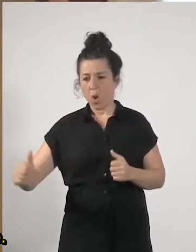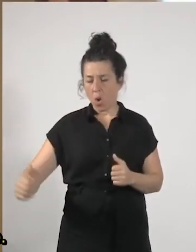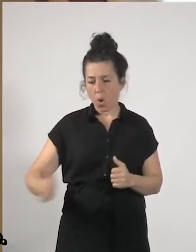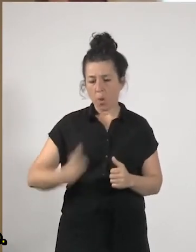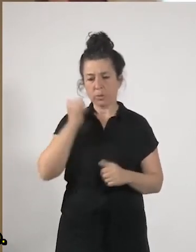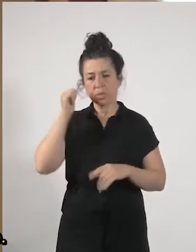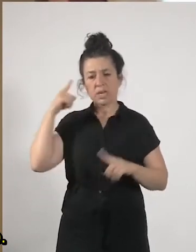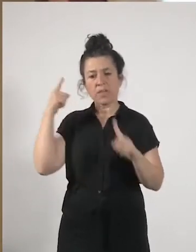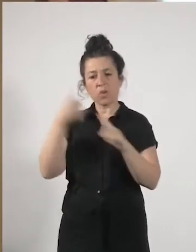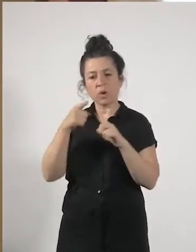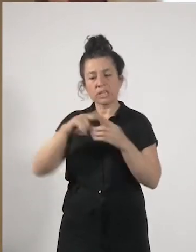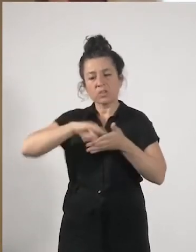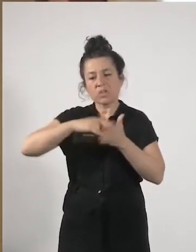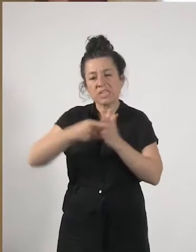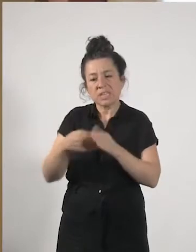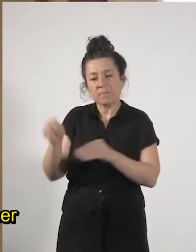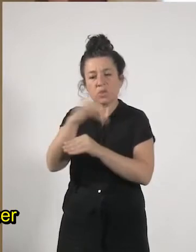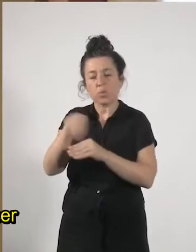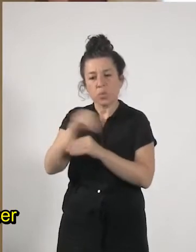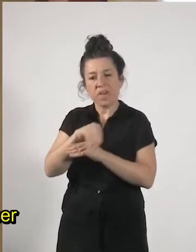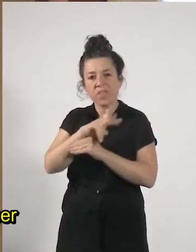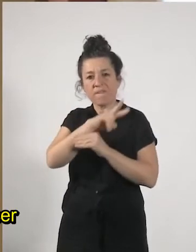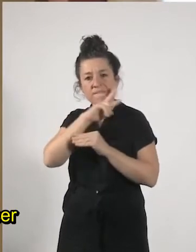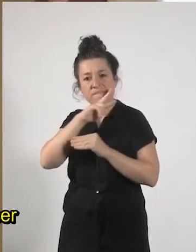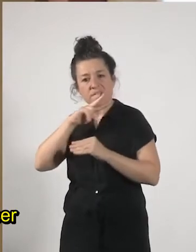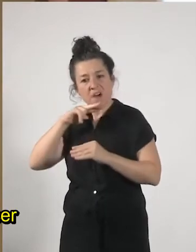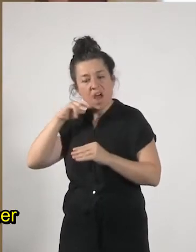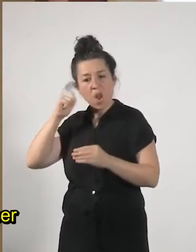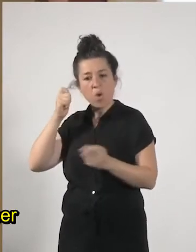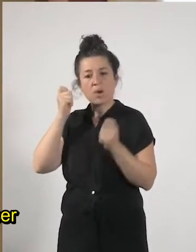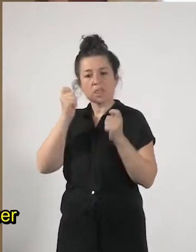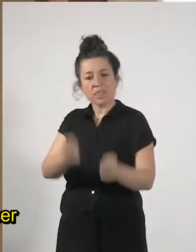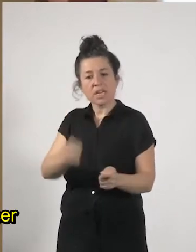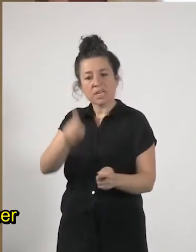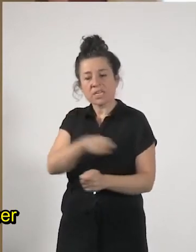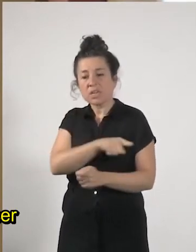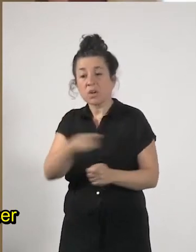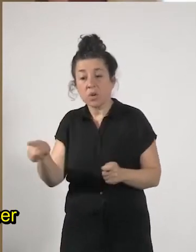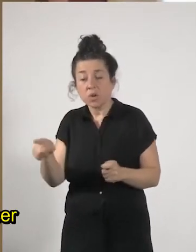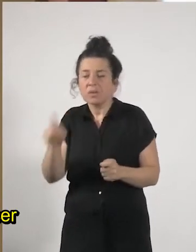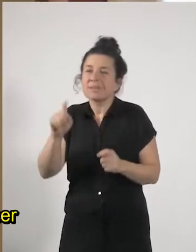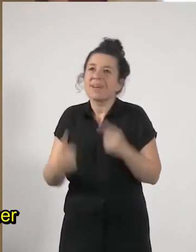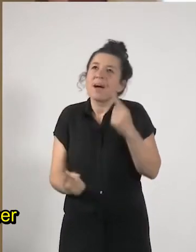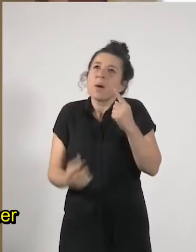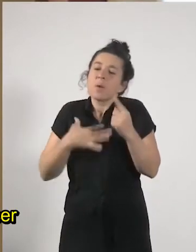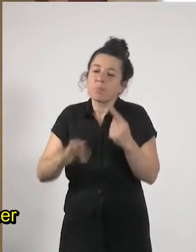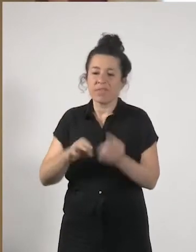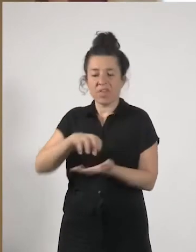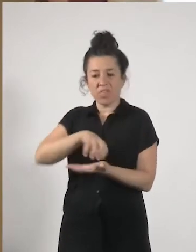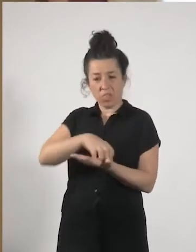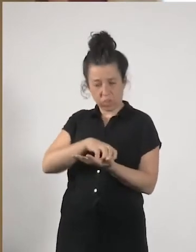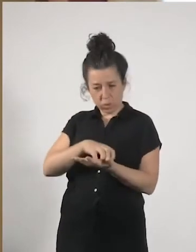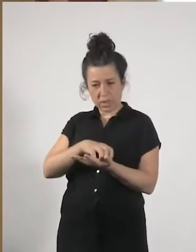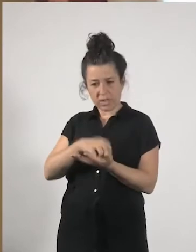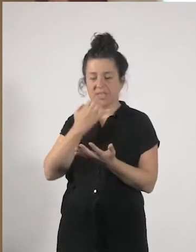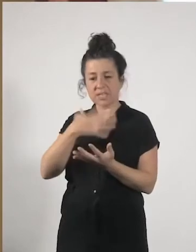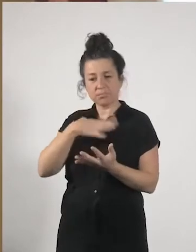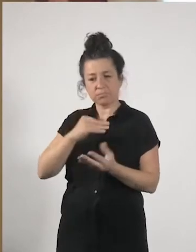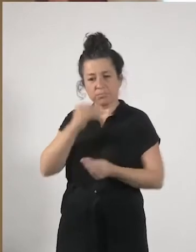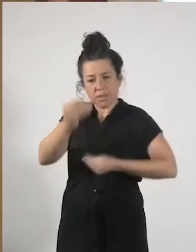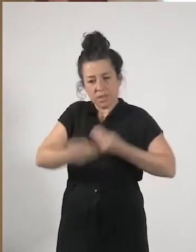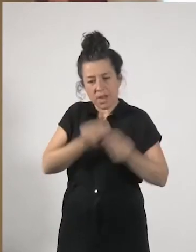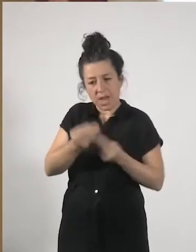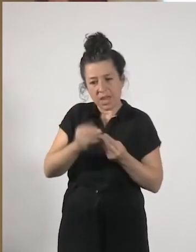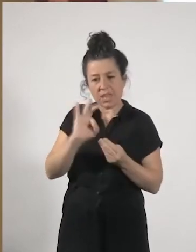del cuidado más allá tal vez la duda es si se puede hacer o si se está haciendo más allá de una